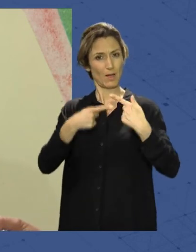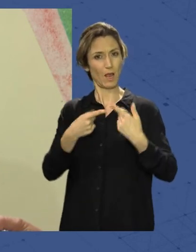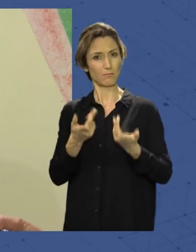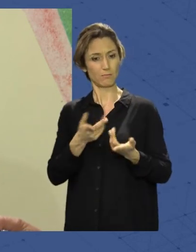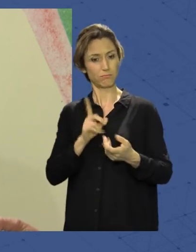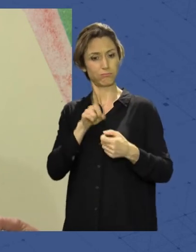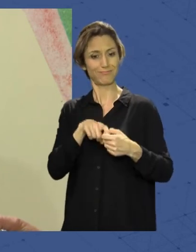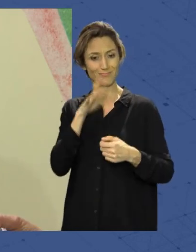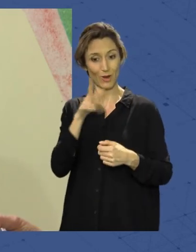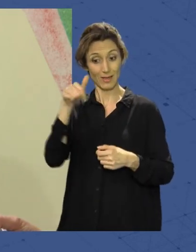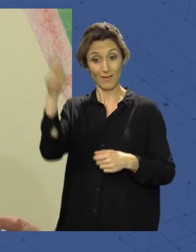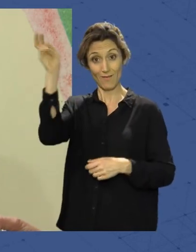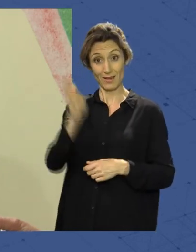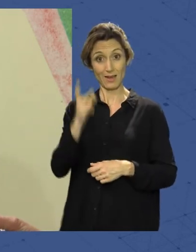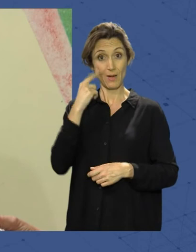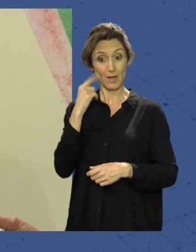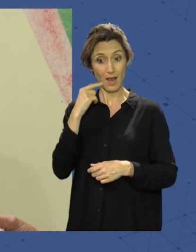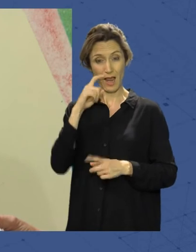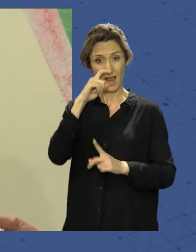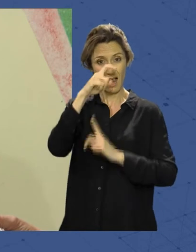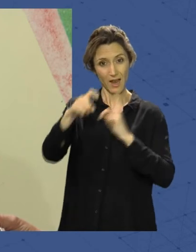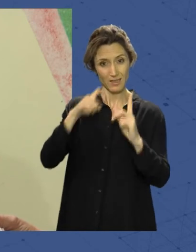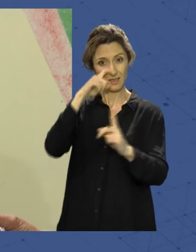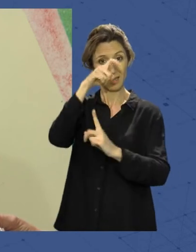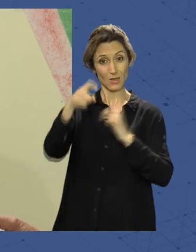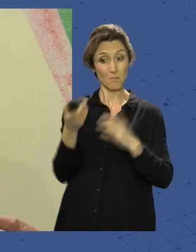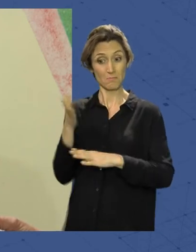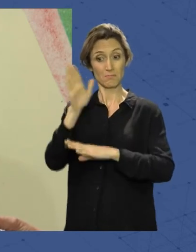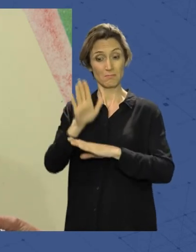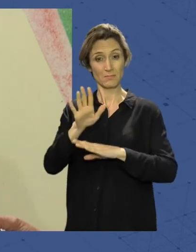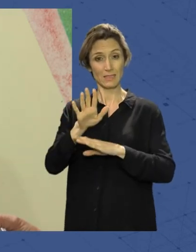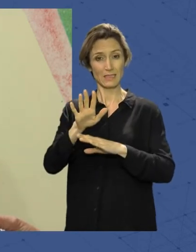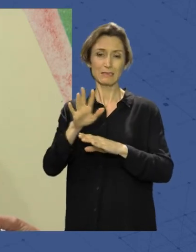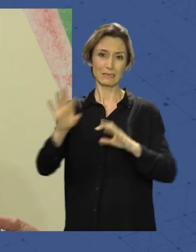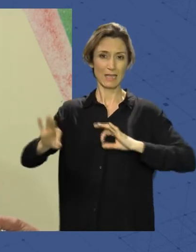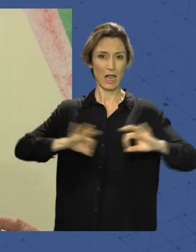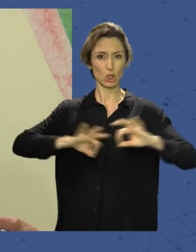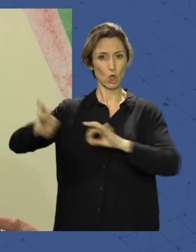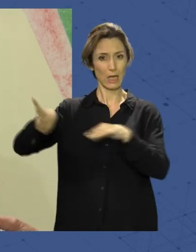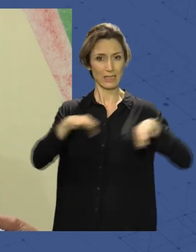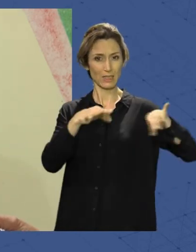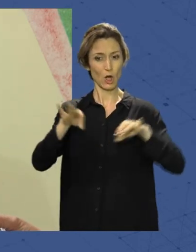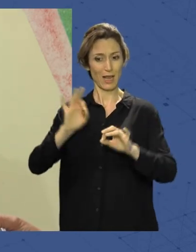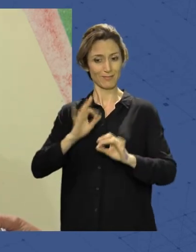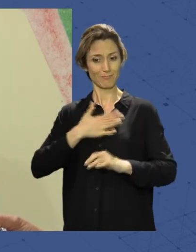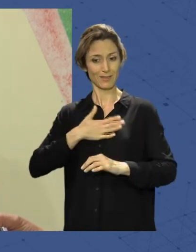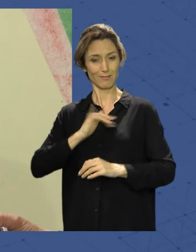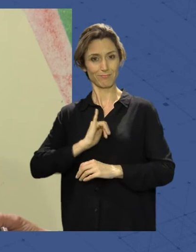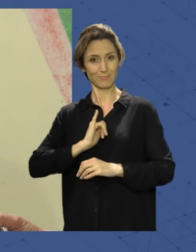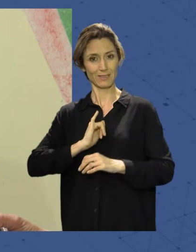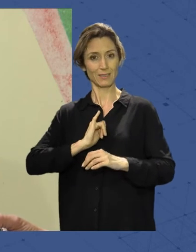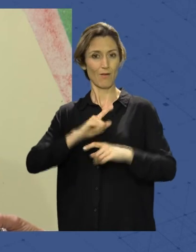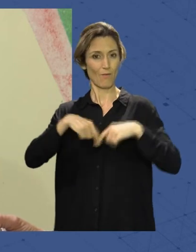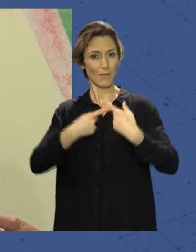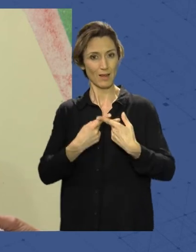para mí venir a Almería cada año a representar teatro clásico forma parte casi de la familia profesional y teatral